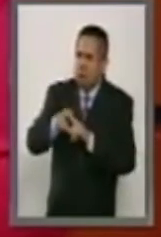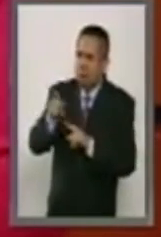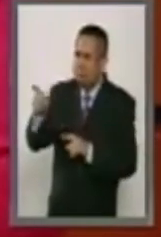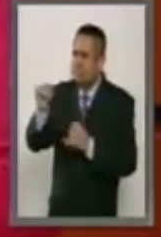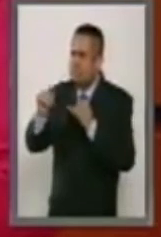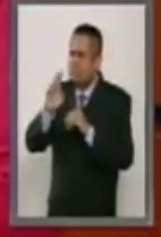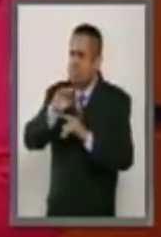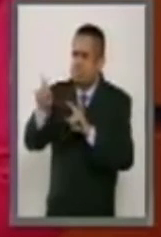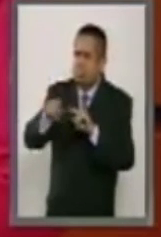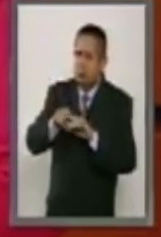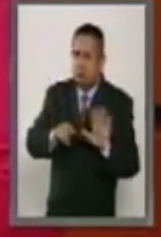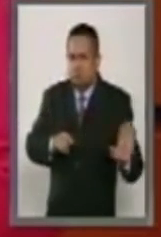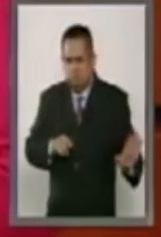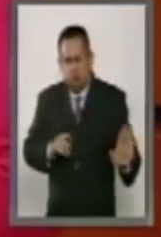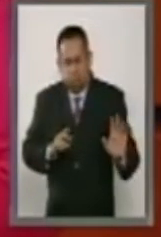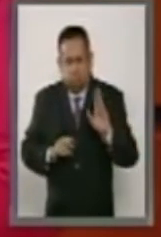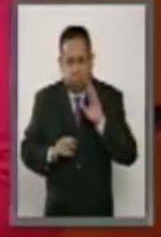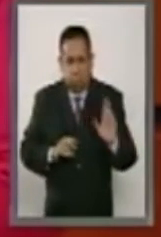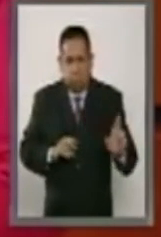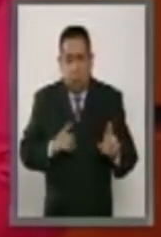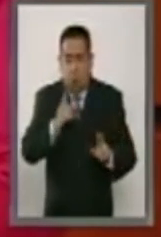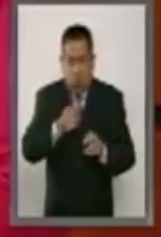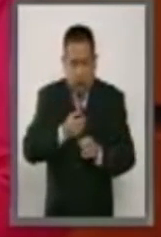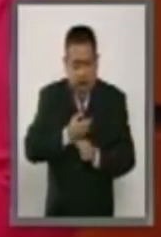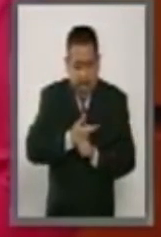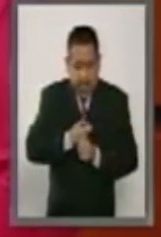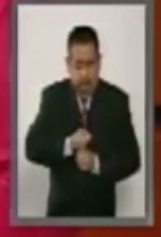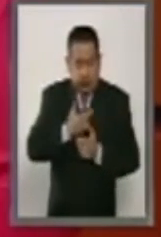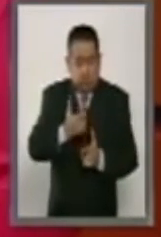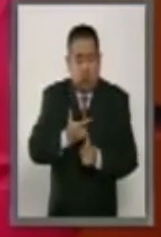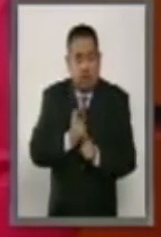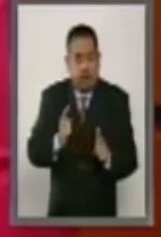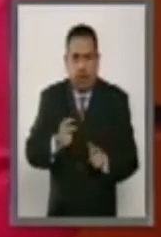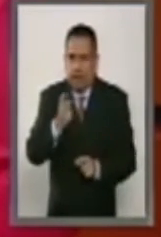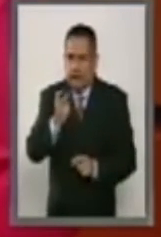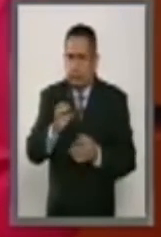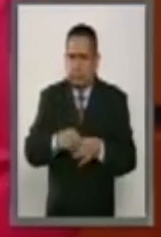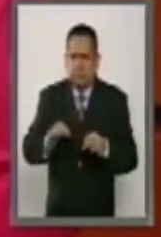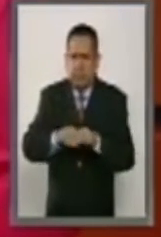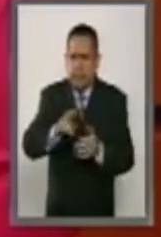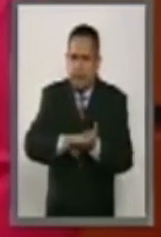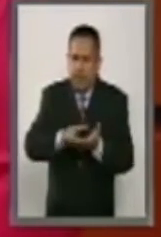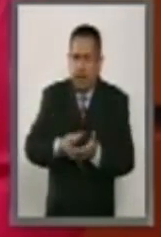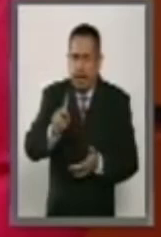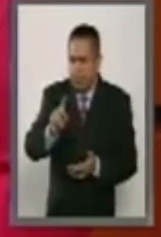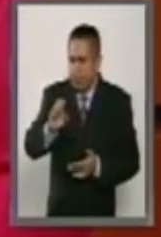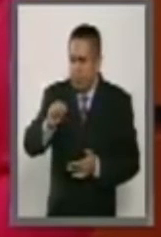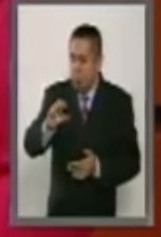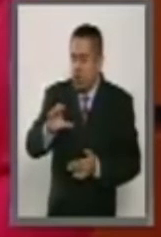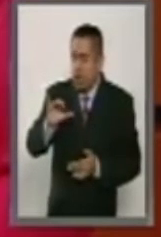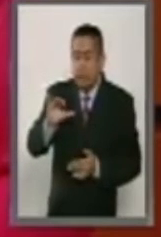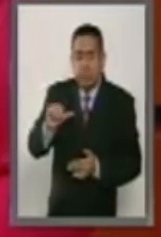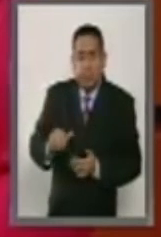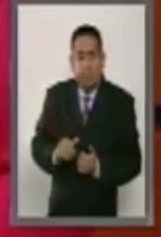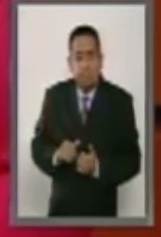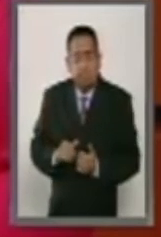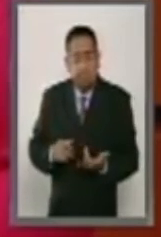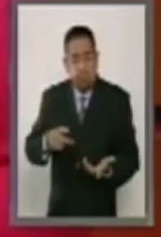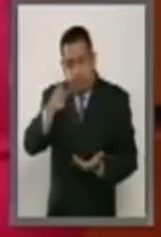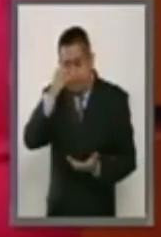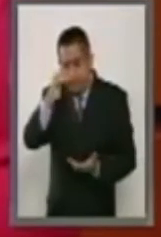La libertad de expresión es el fundamento de la democracia y del Estado de Derecho. En México